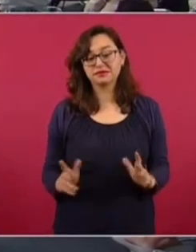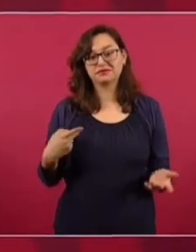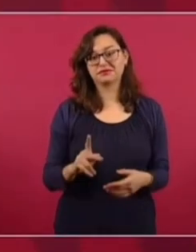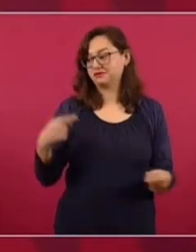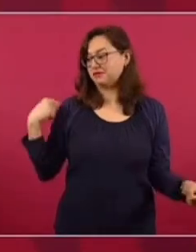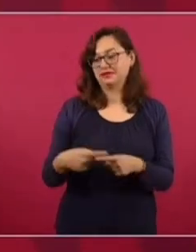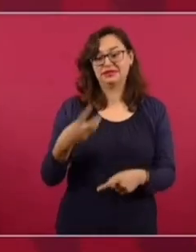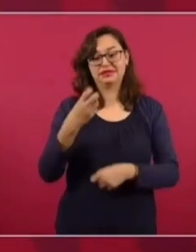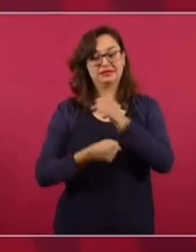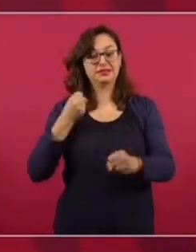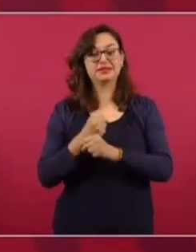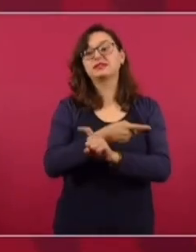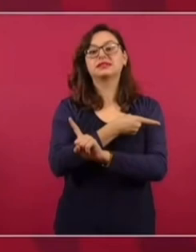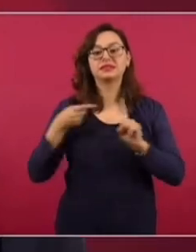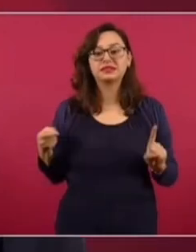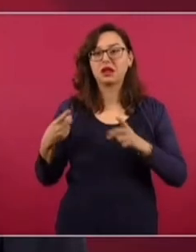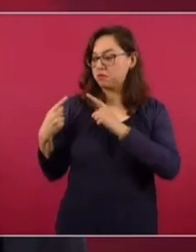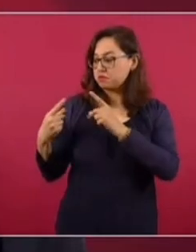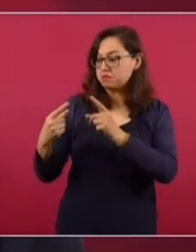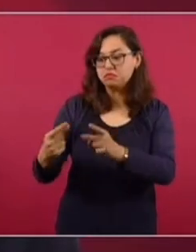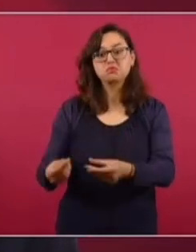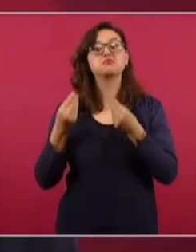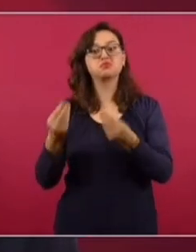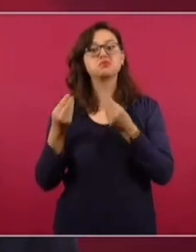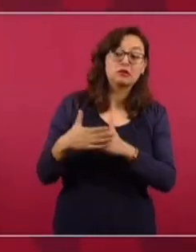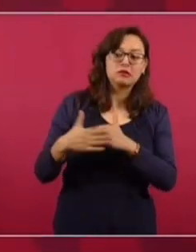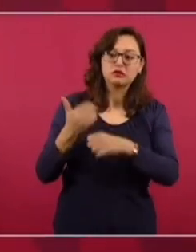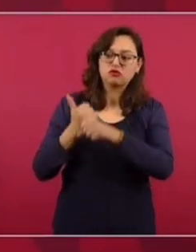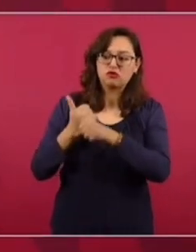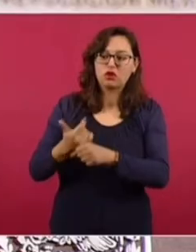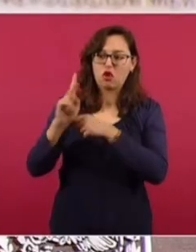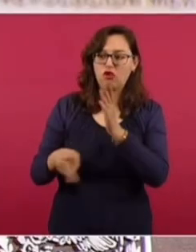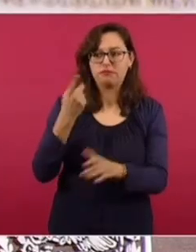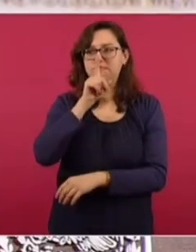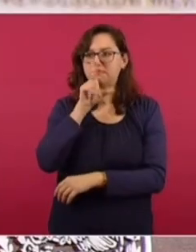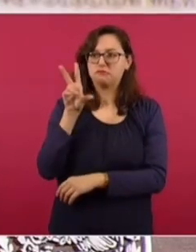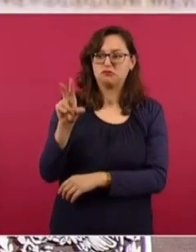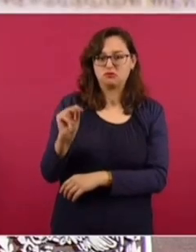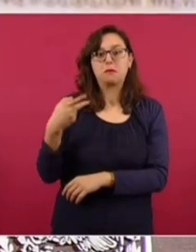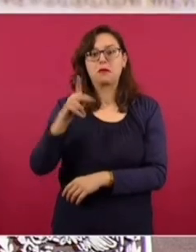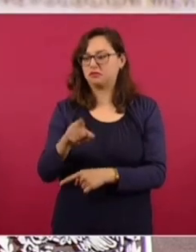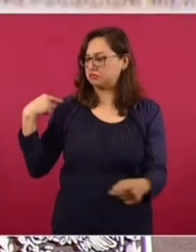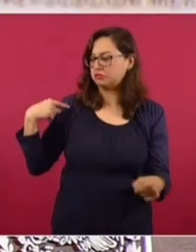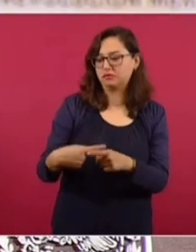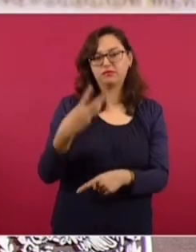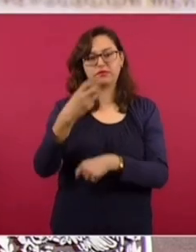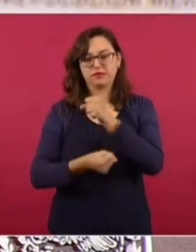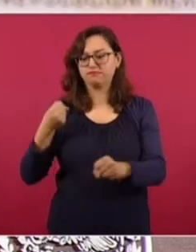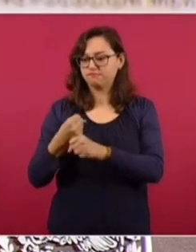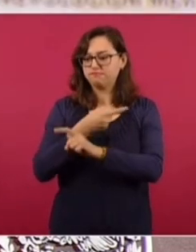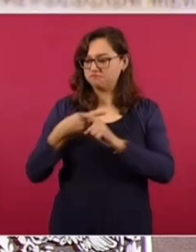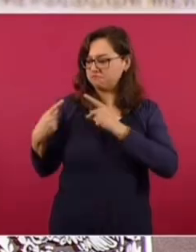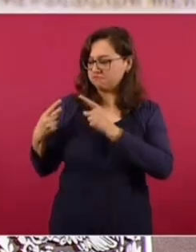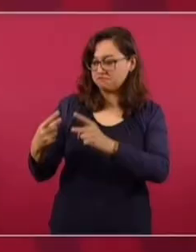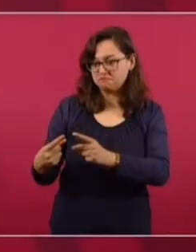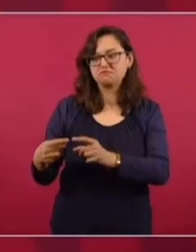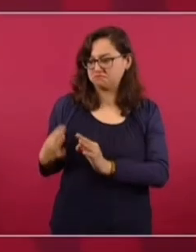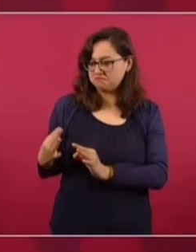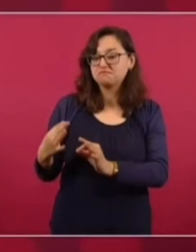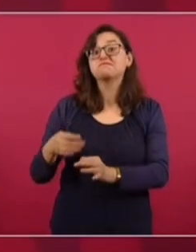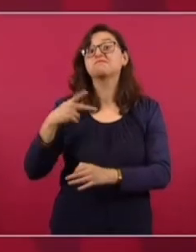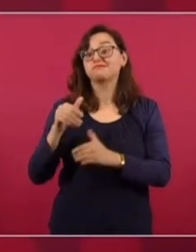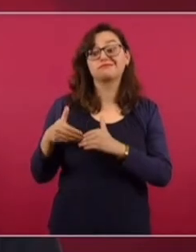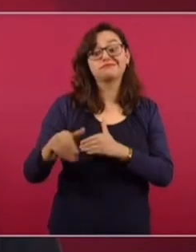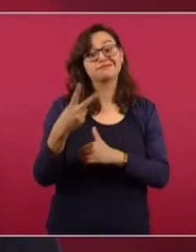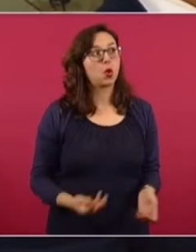de cuatro años hemos hecho bastante, aún con la pandemia. Pero en estos dos años, agárrense, porque